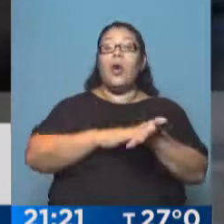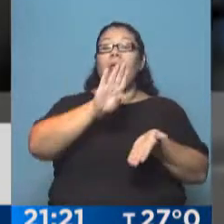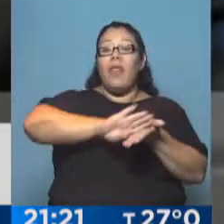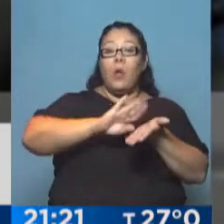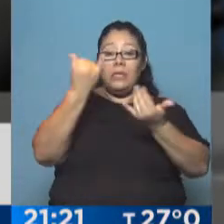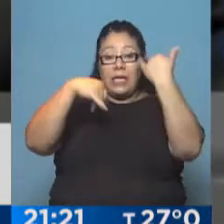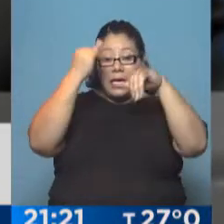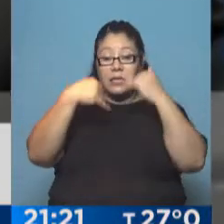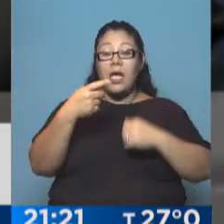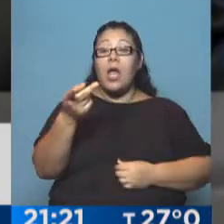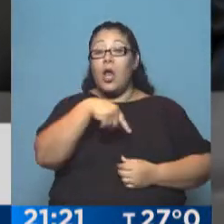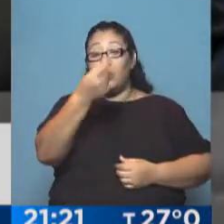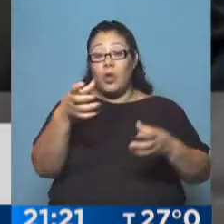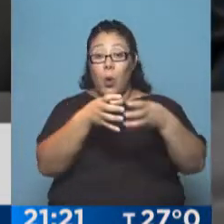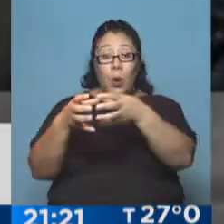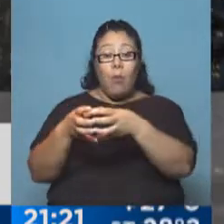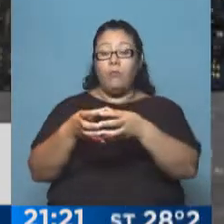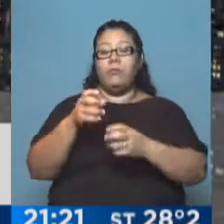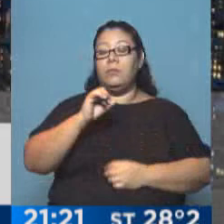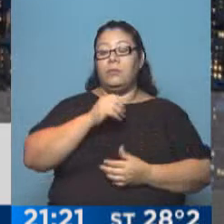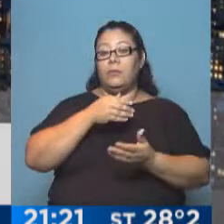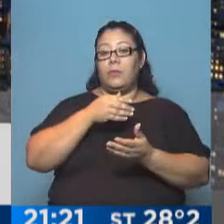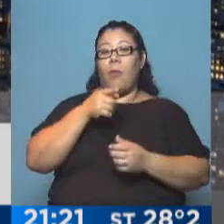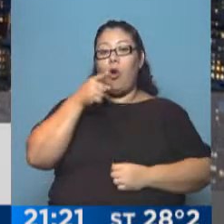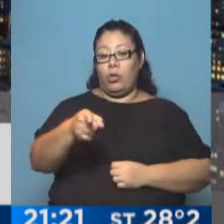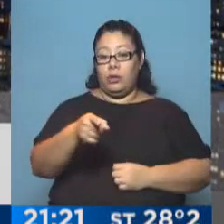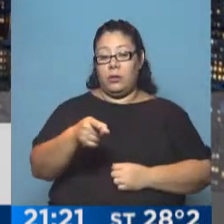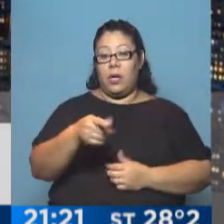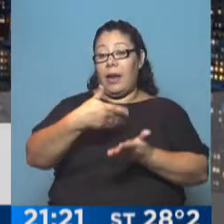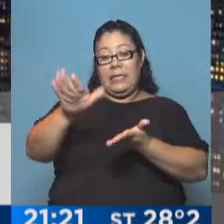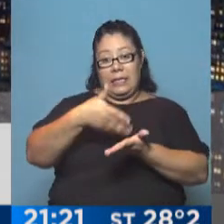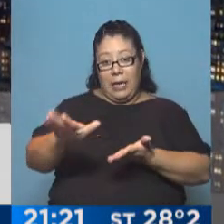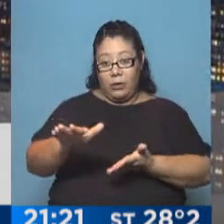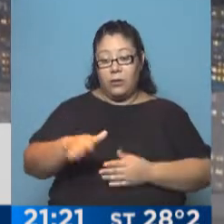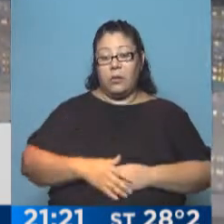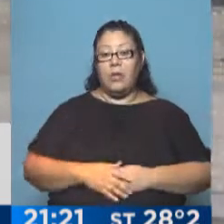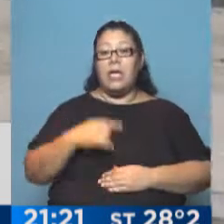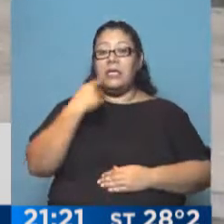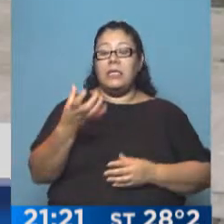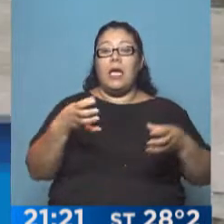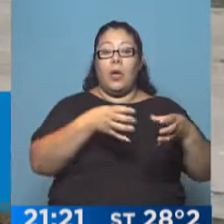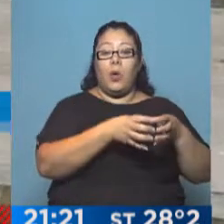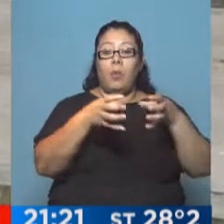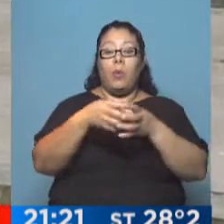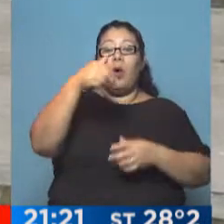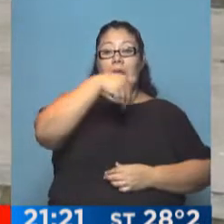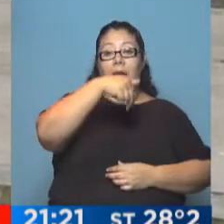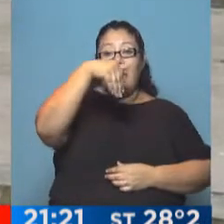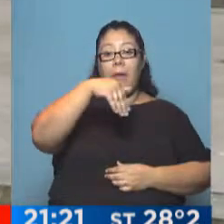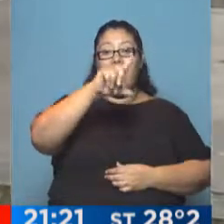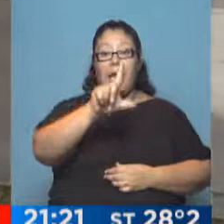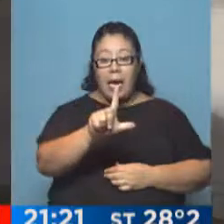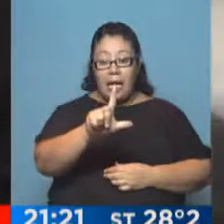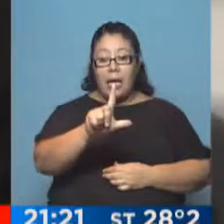rechazaron el documento e informaron que esperan seguir negociando. Se trata de los fondos NML Capital